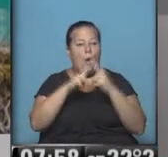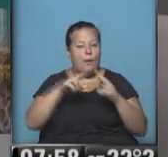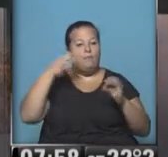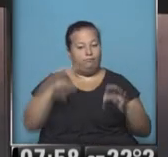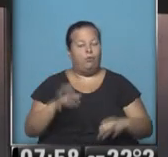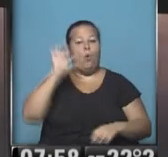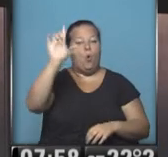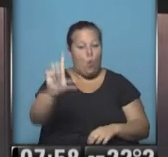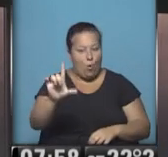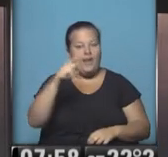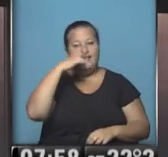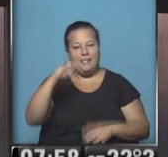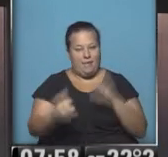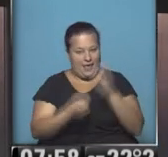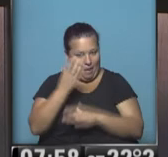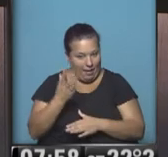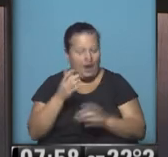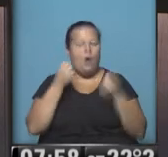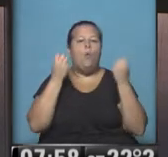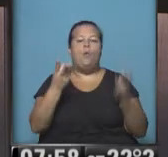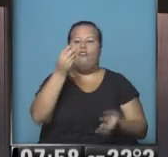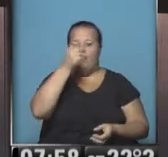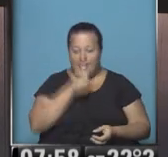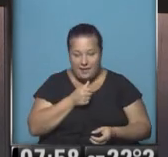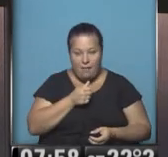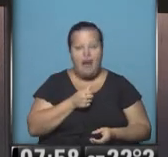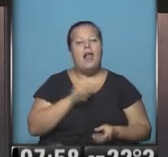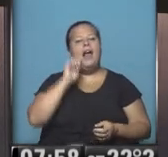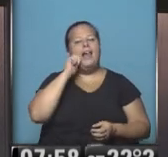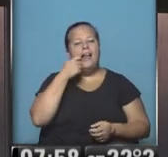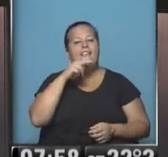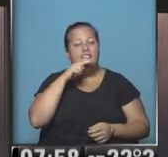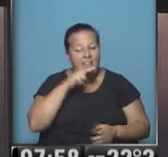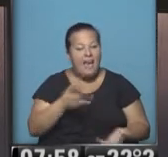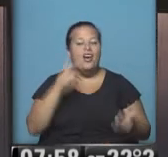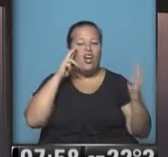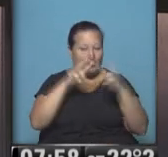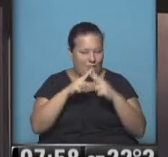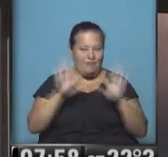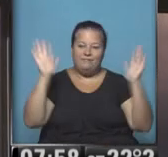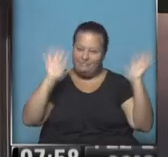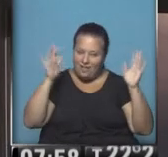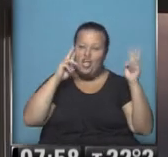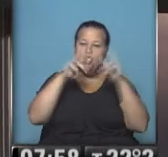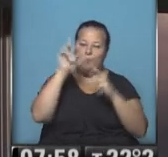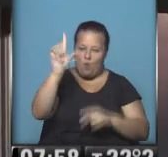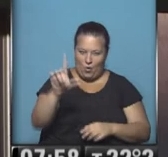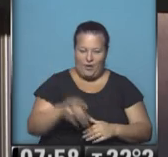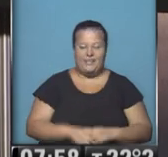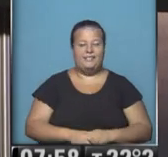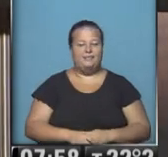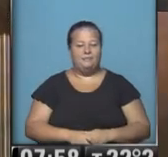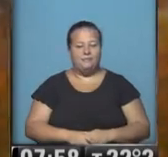puntualmente el lunes, 7 y media de la mañana, que tengan buen fin de semana, que tengan un buen viernes y nos vemos, Pato. Adiós, nos encontramos el lunes.